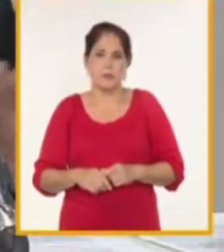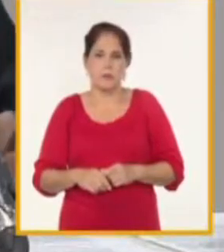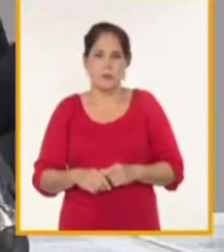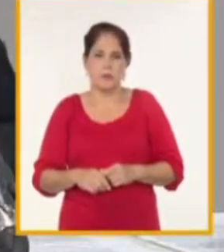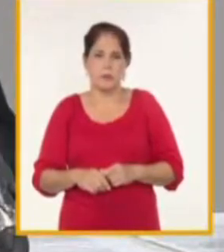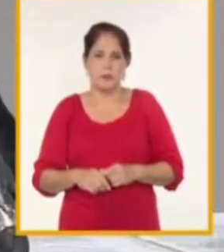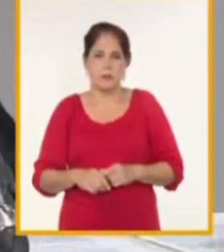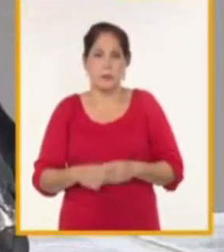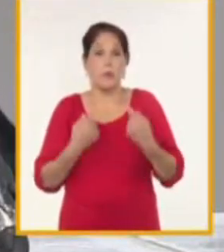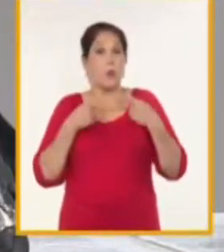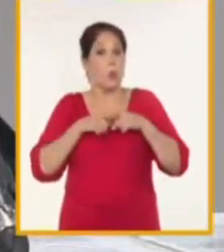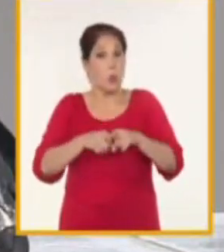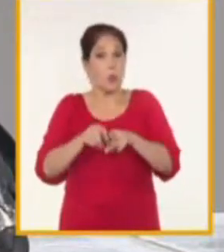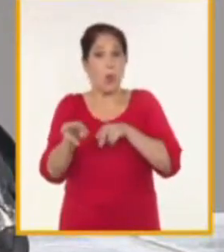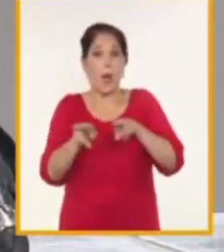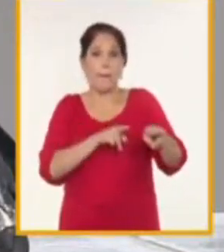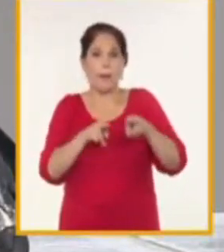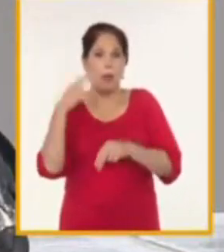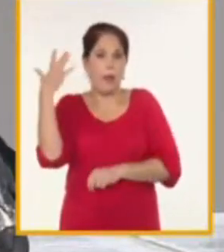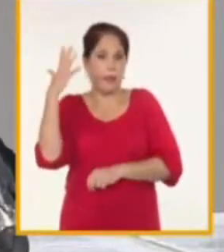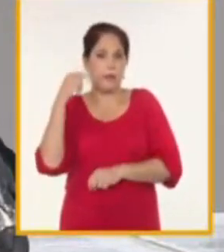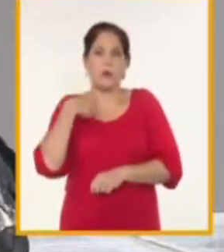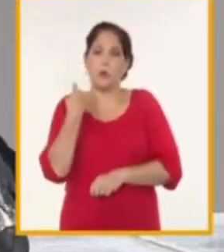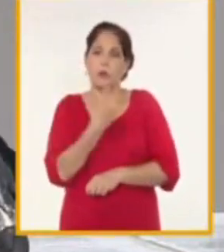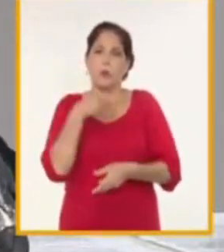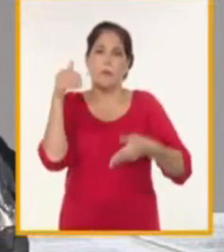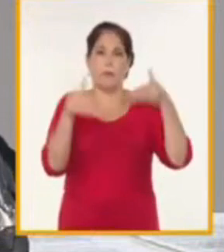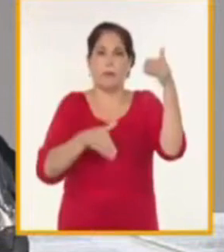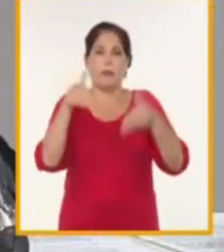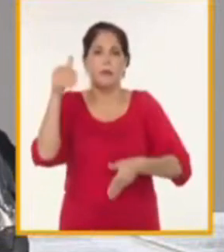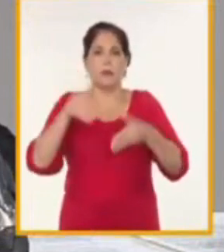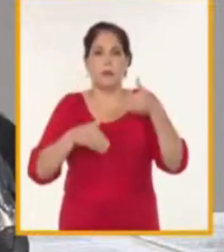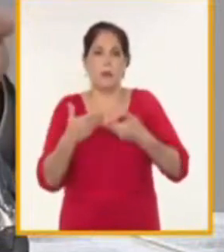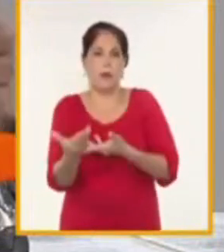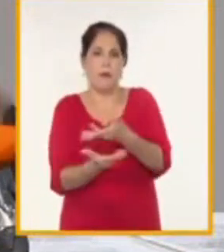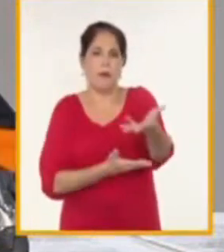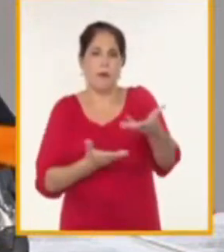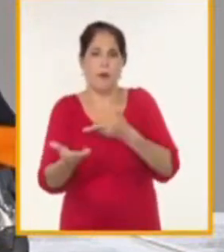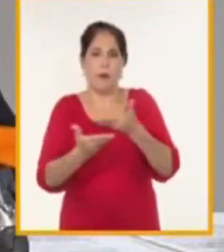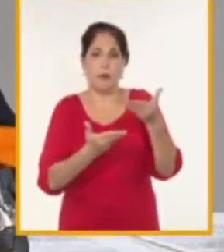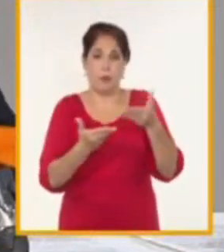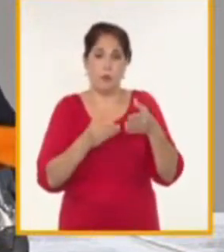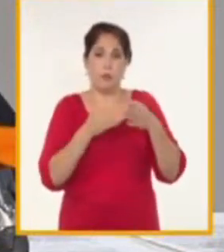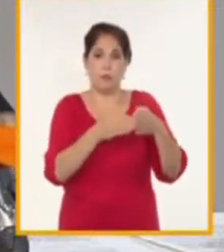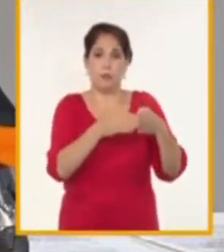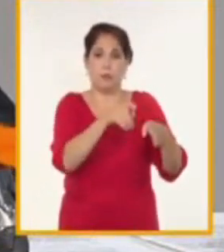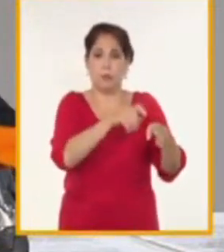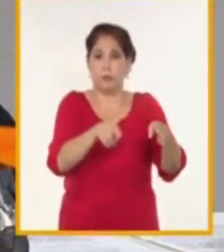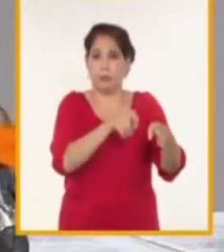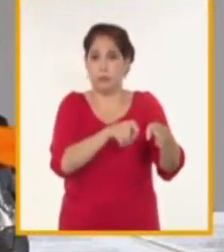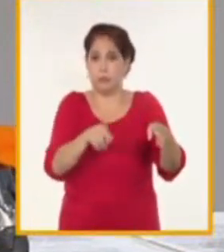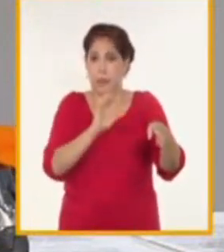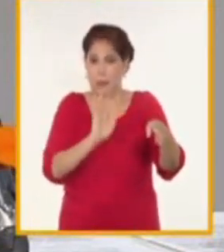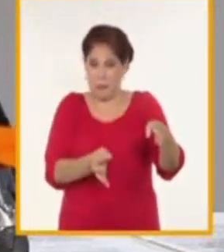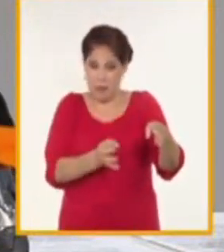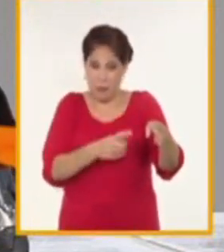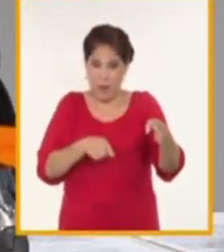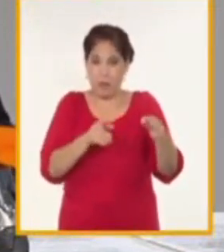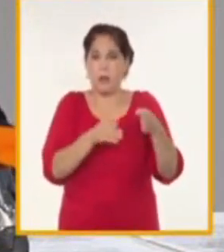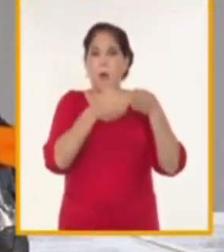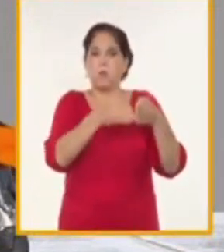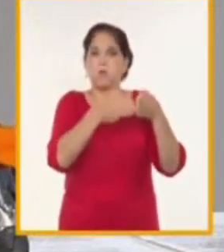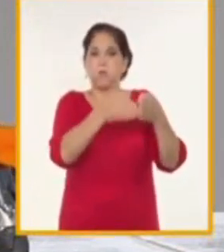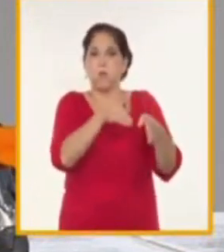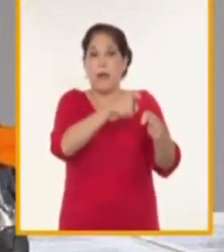de conjunto con la administración extranjera que participa en la gestión de la terminal y como decía Ana ahorita son de los que se